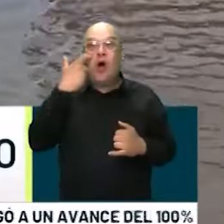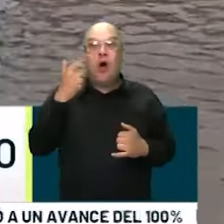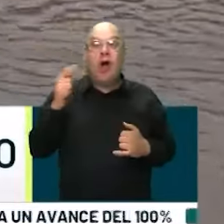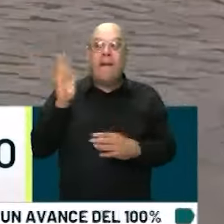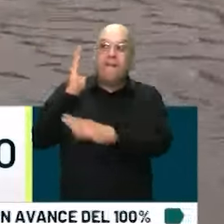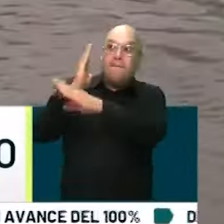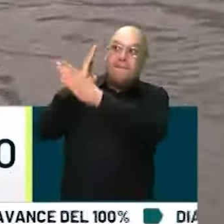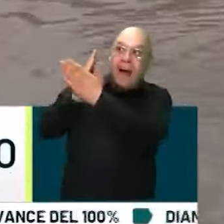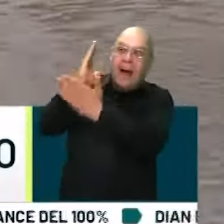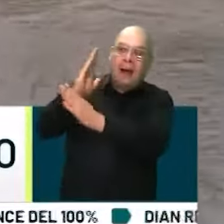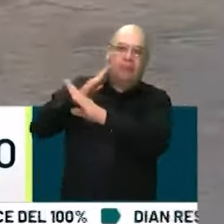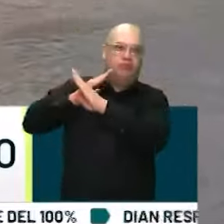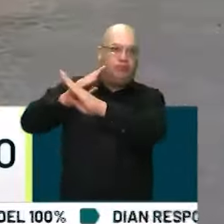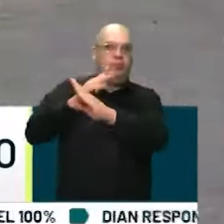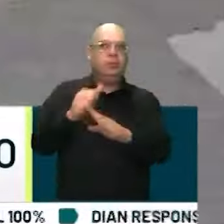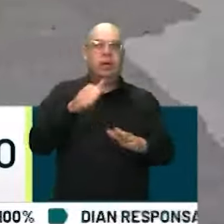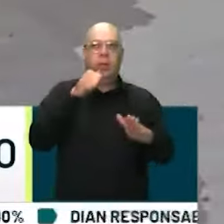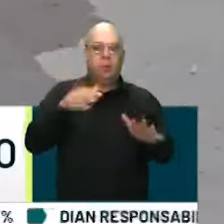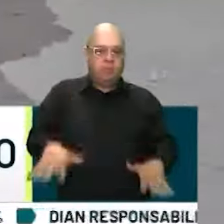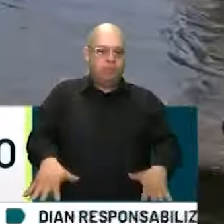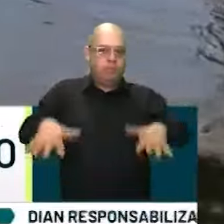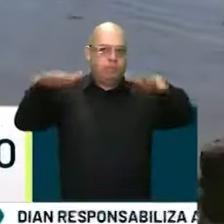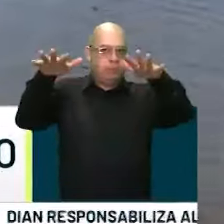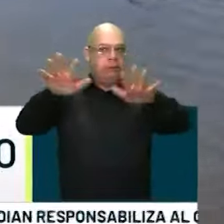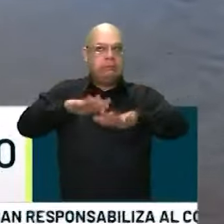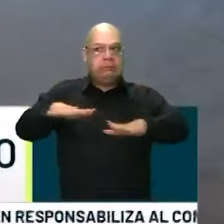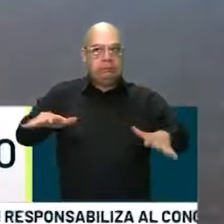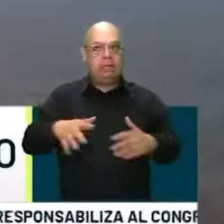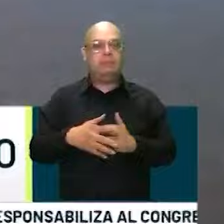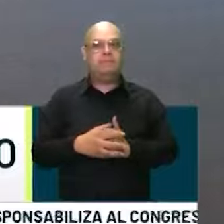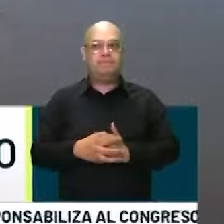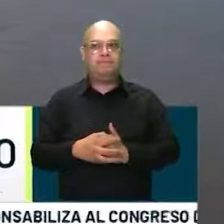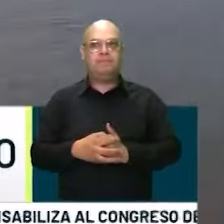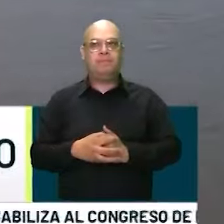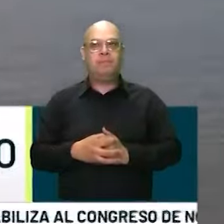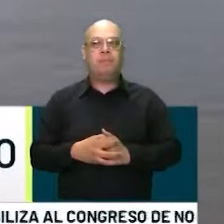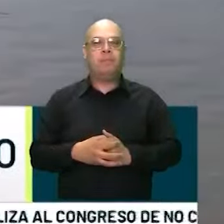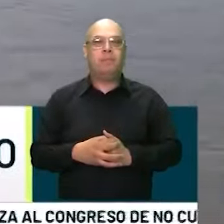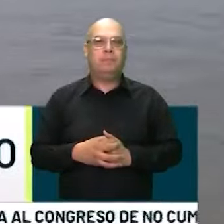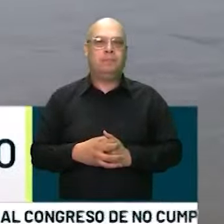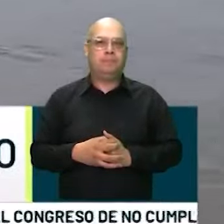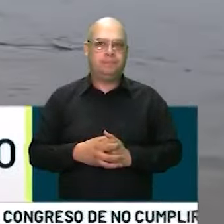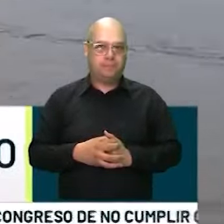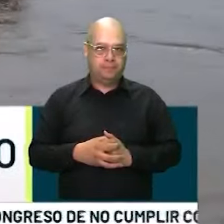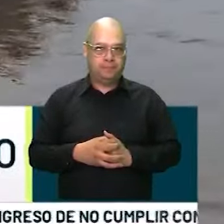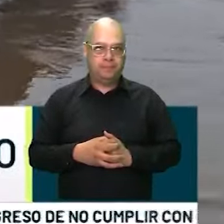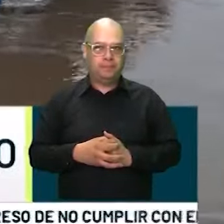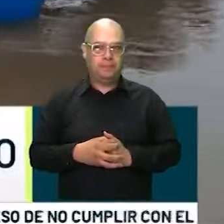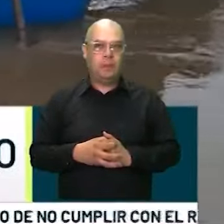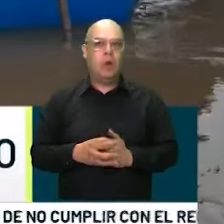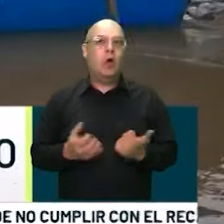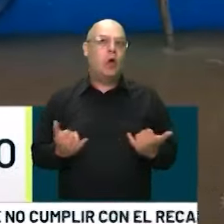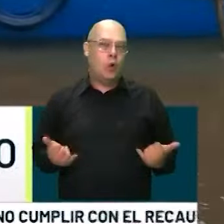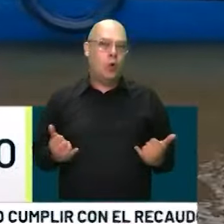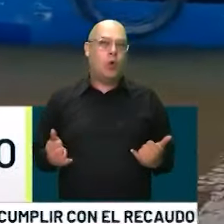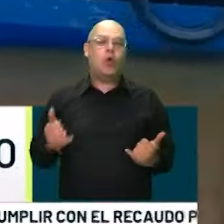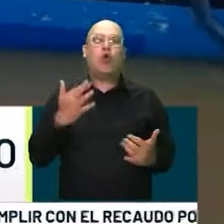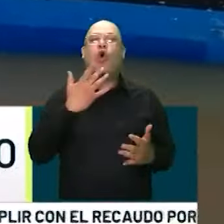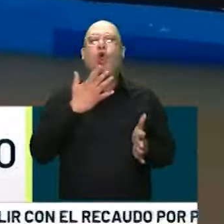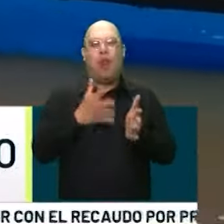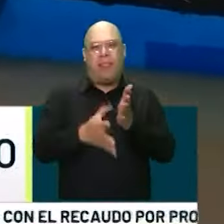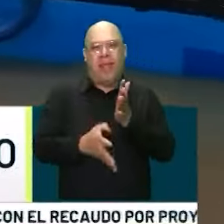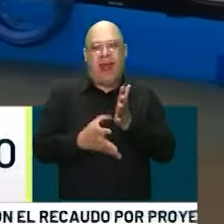pues el río ya superó su cota. Actualmente nos encontramos en alerta naranja por el río